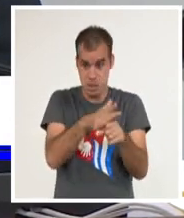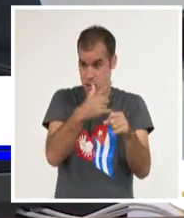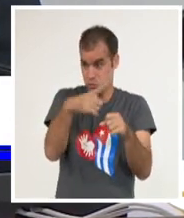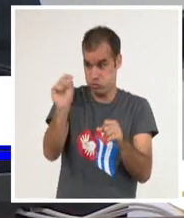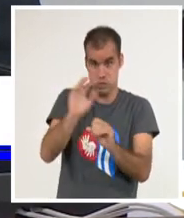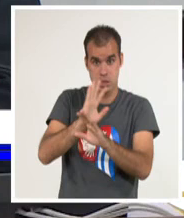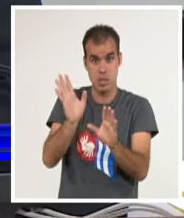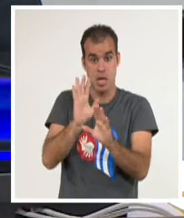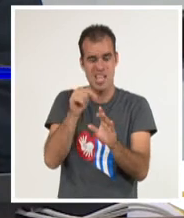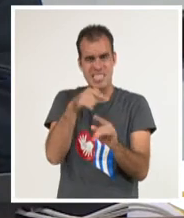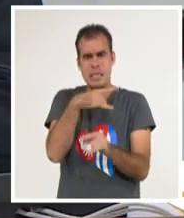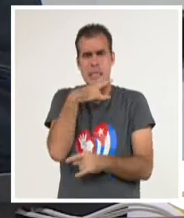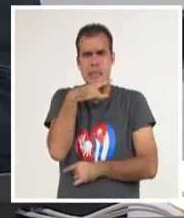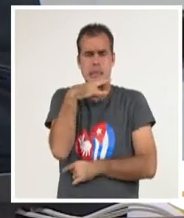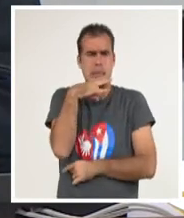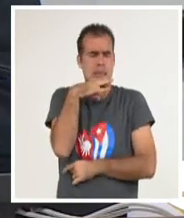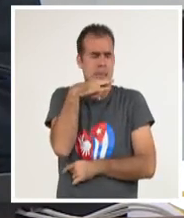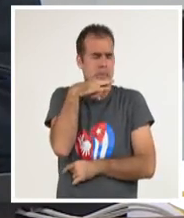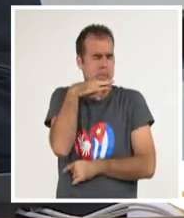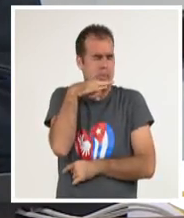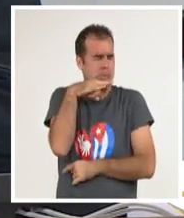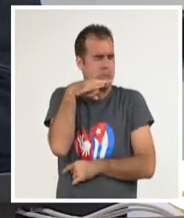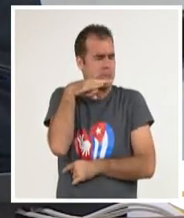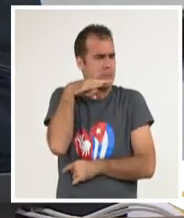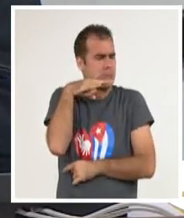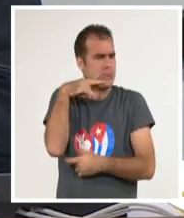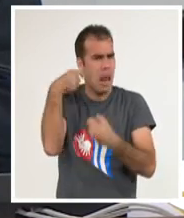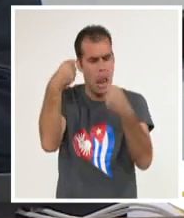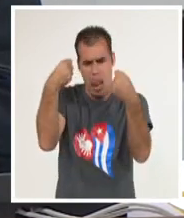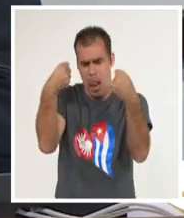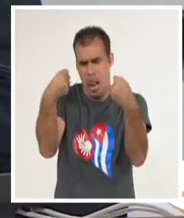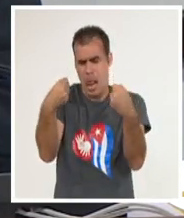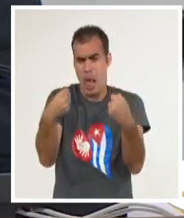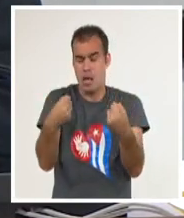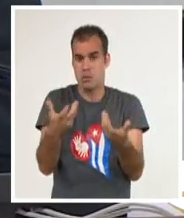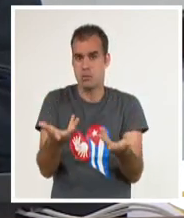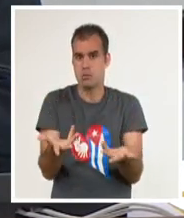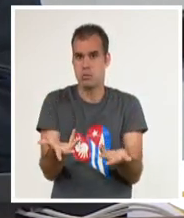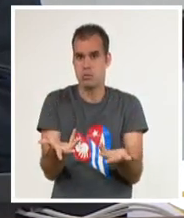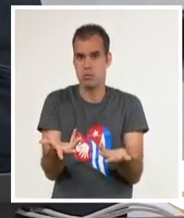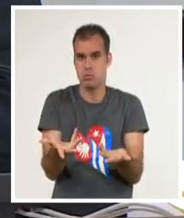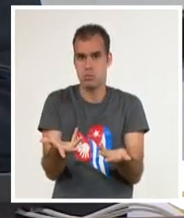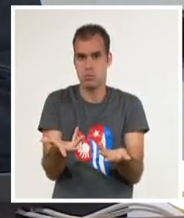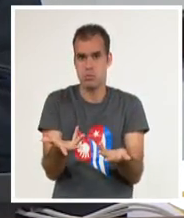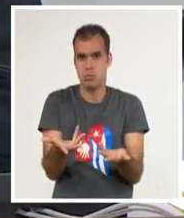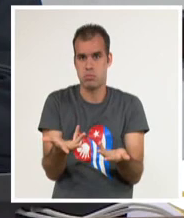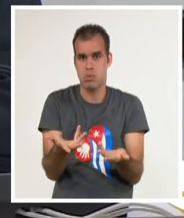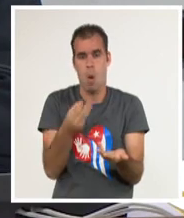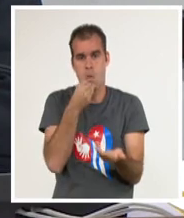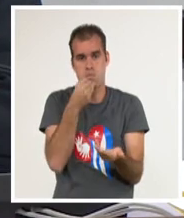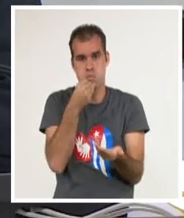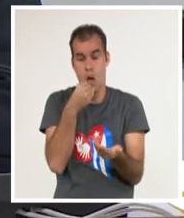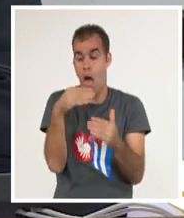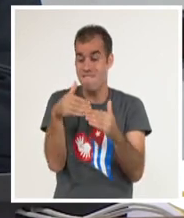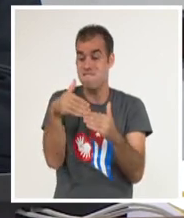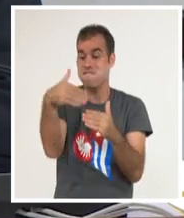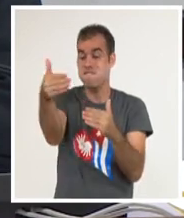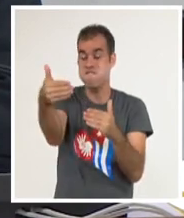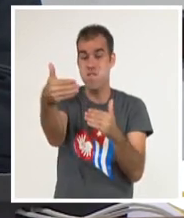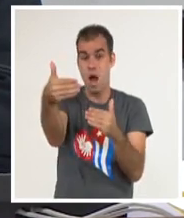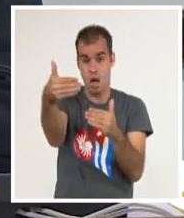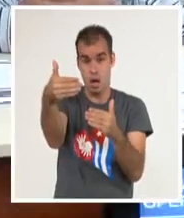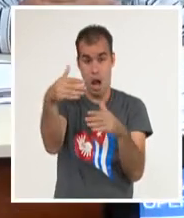es tan lento, tan tortuoso, que ustedes pueden tener afuera, en la puerta del almacén, dos trenes,